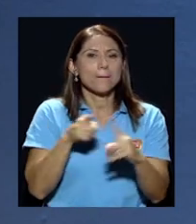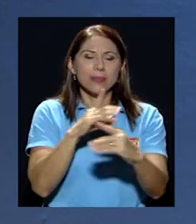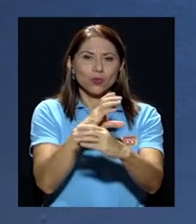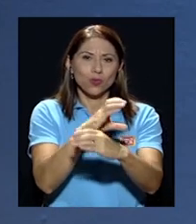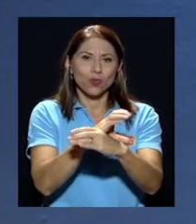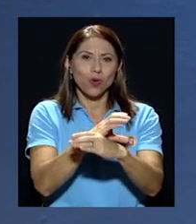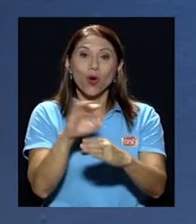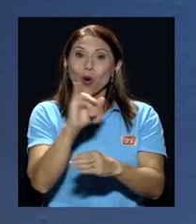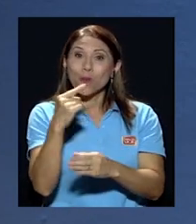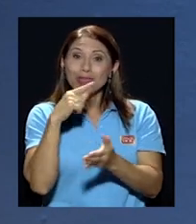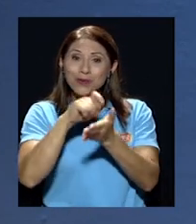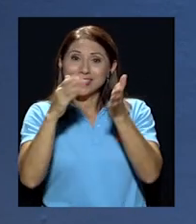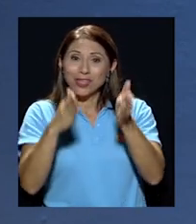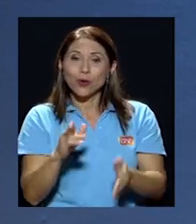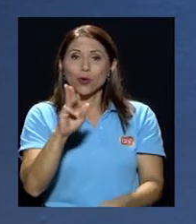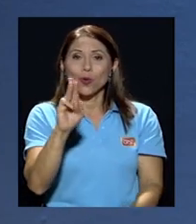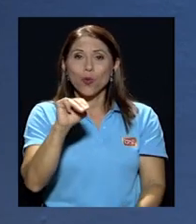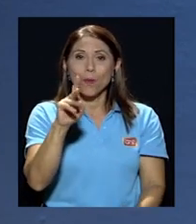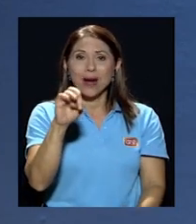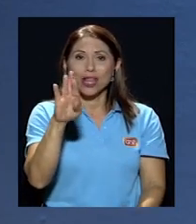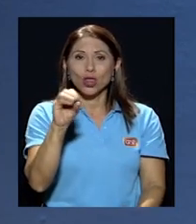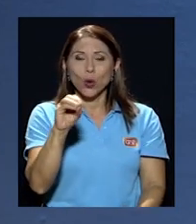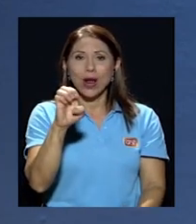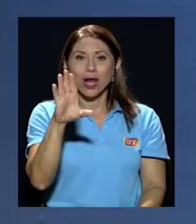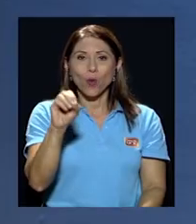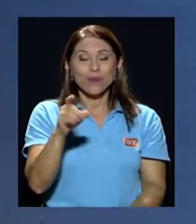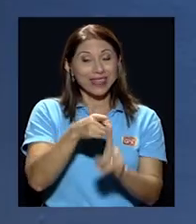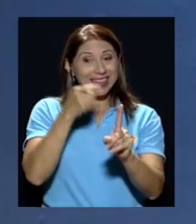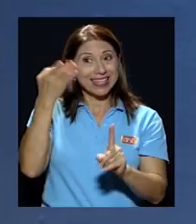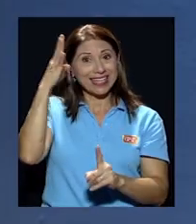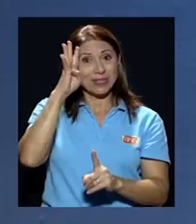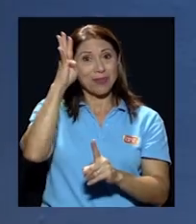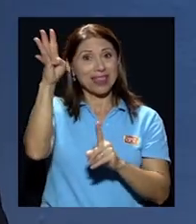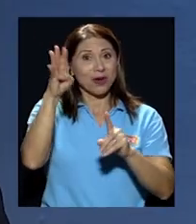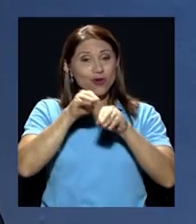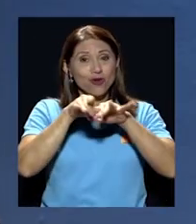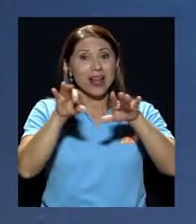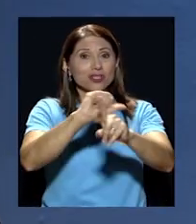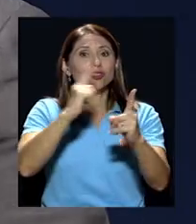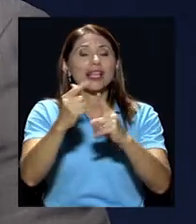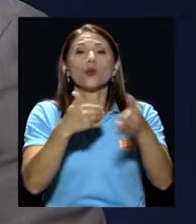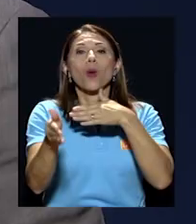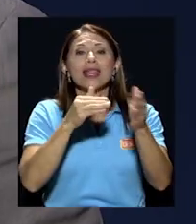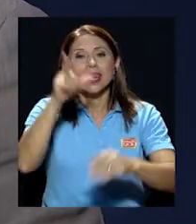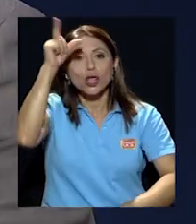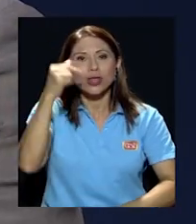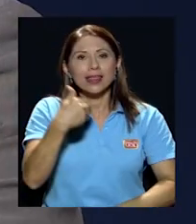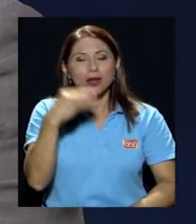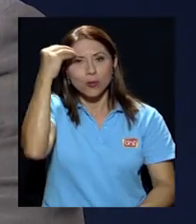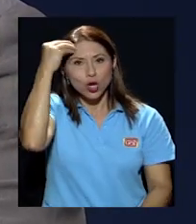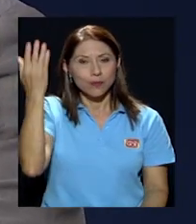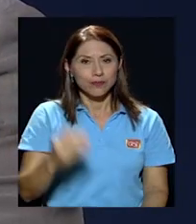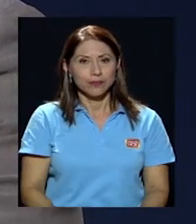dijo Humberto Eco desde que se inventaron en las redes sociales también cualquier idiota tiene opinión vea que dato más valioso